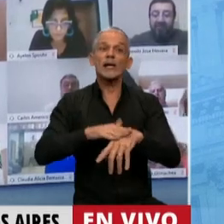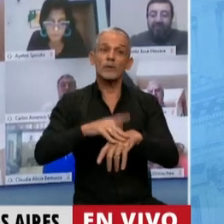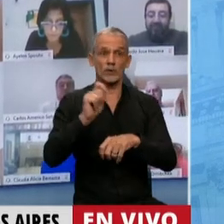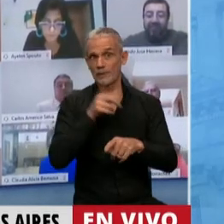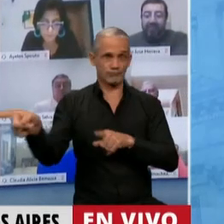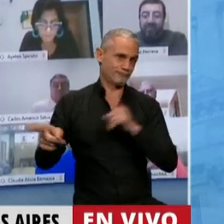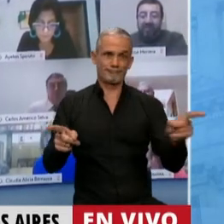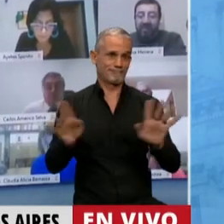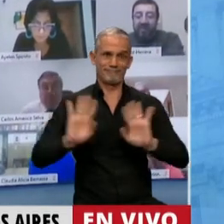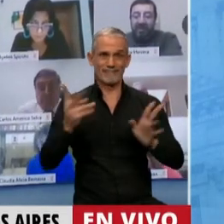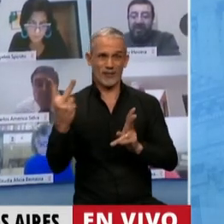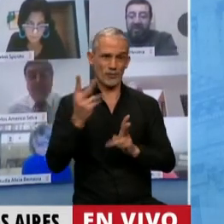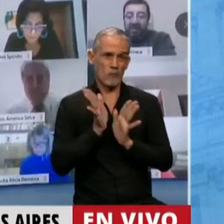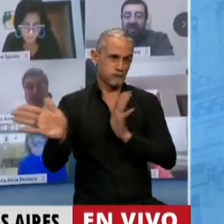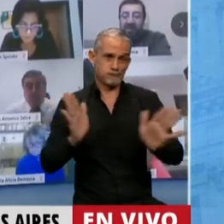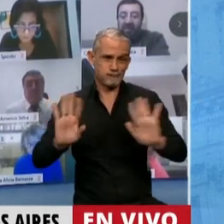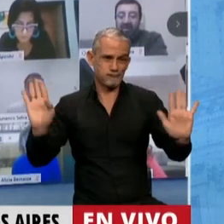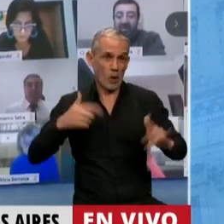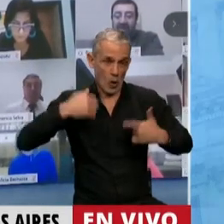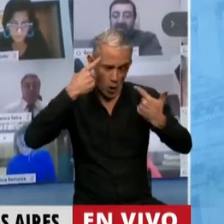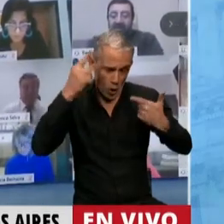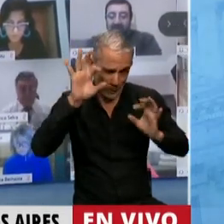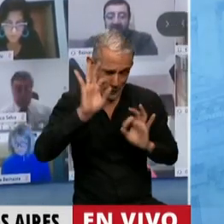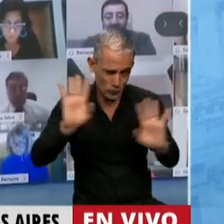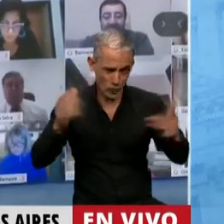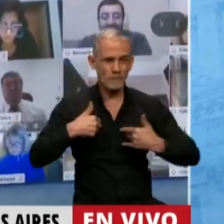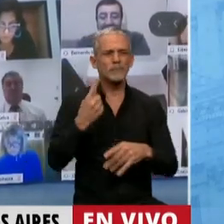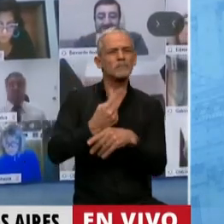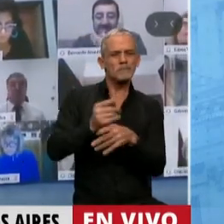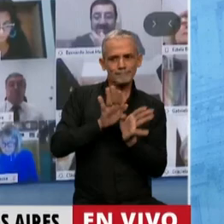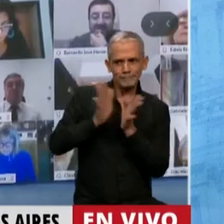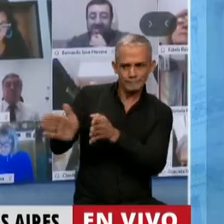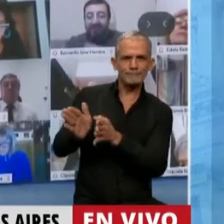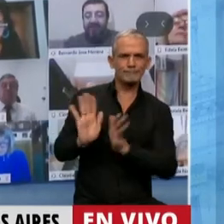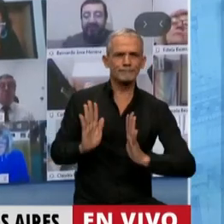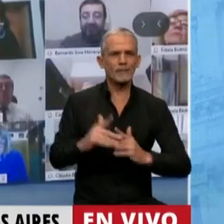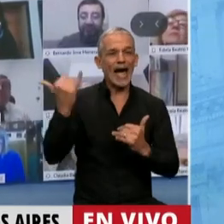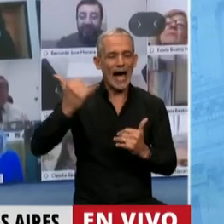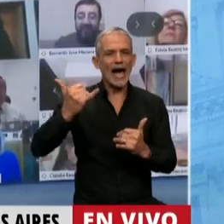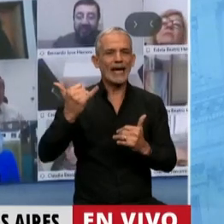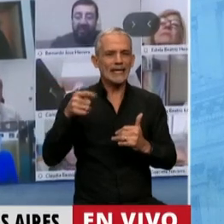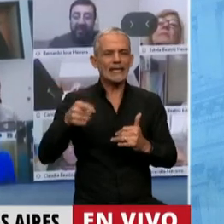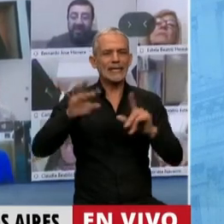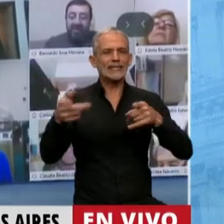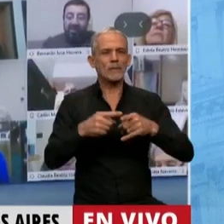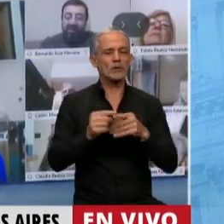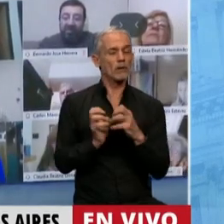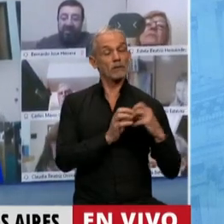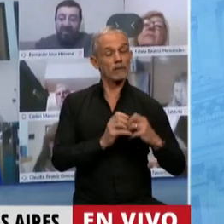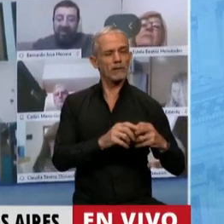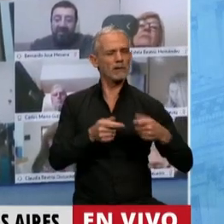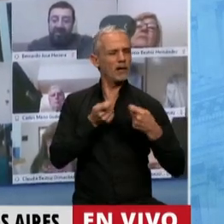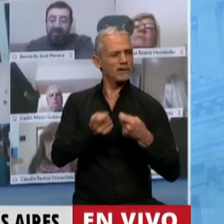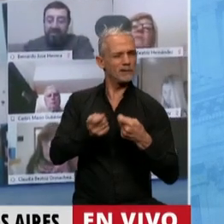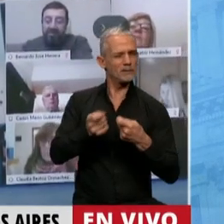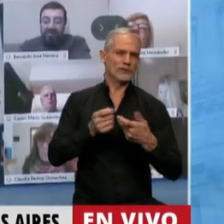los dos lados, en nuestro parecer. Por un lado, está claro que todo este lobby de presión que está